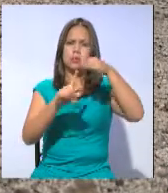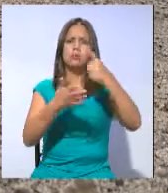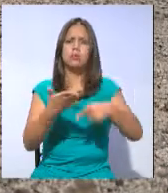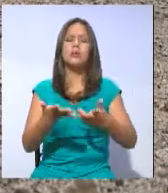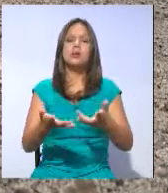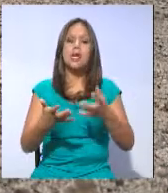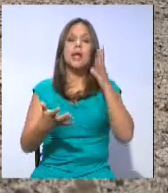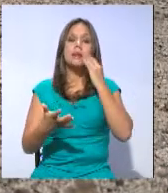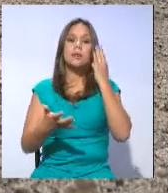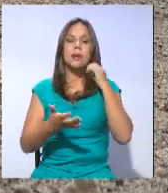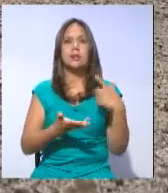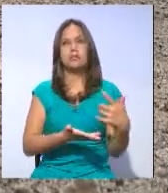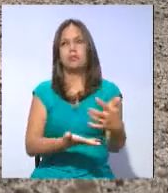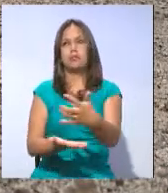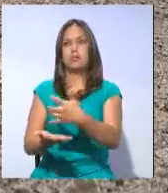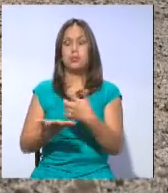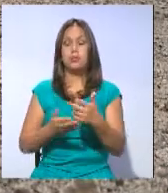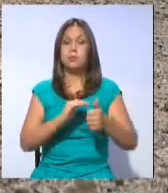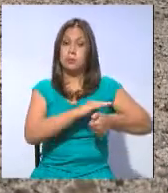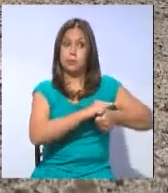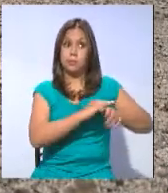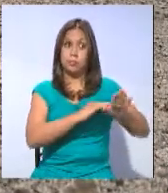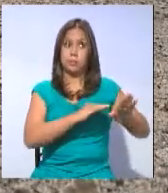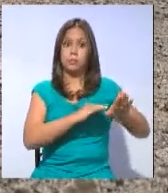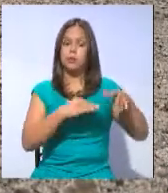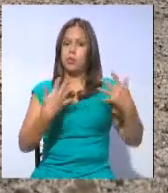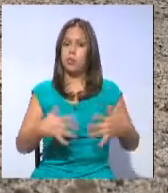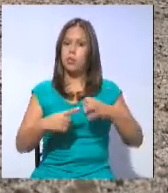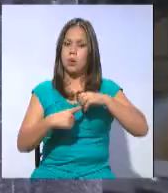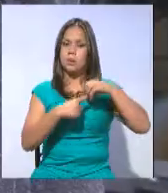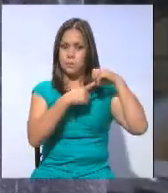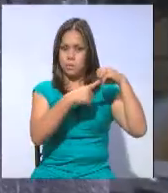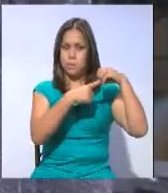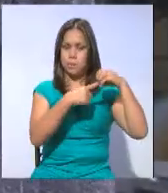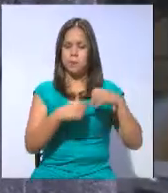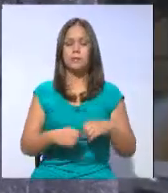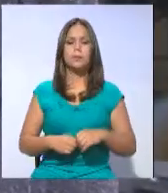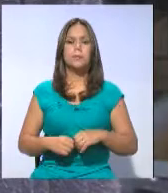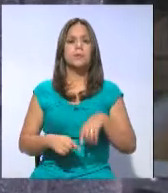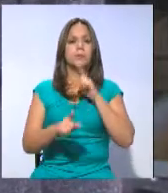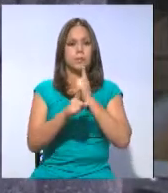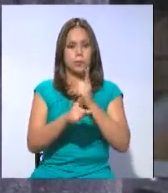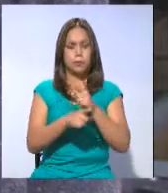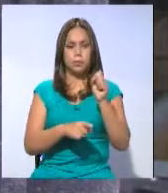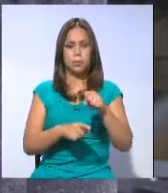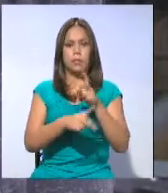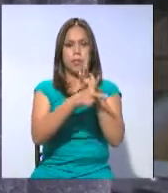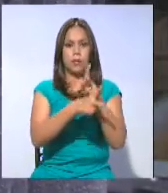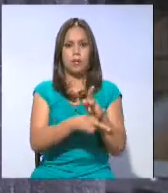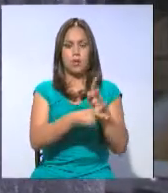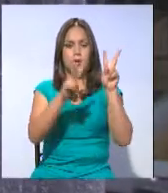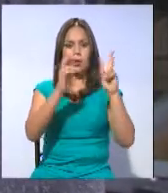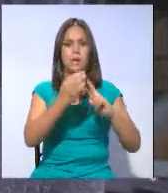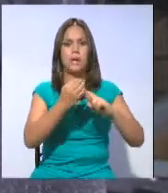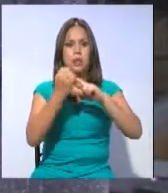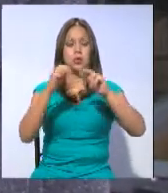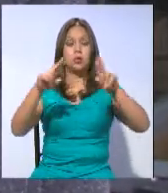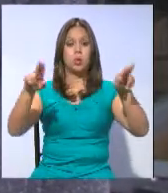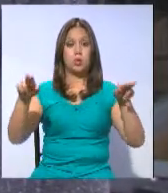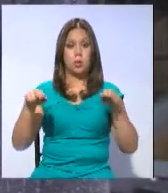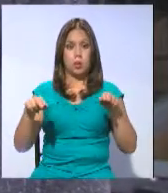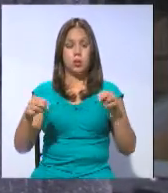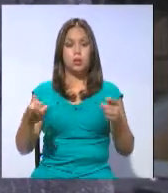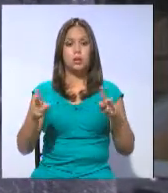experiencias, pues la región insular cuenta también con un régimen especial. Sobre todo en cuanto a la protección de los recursos naturales